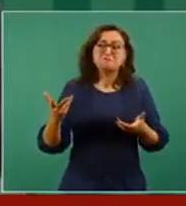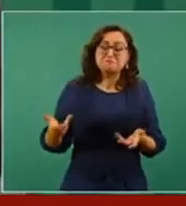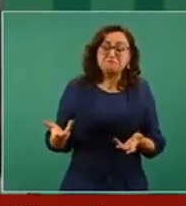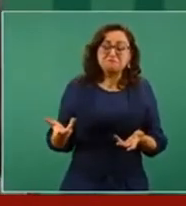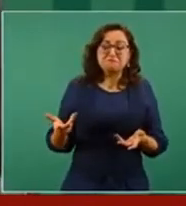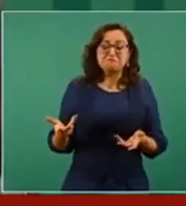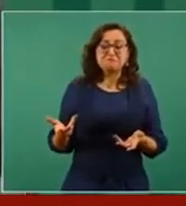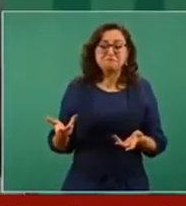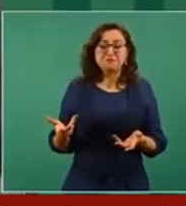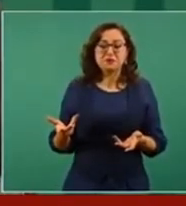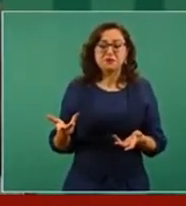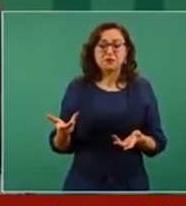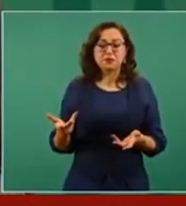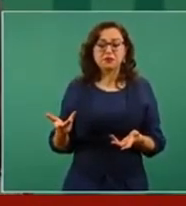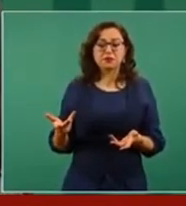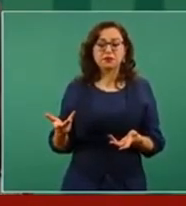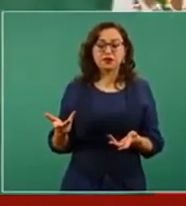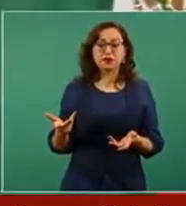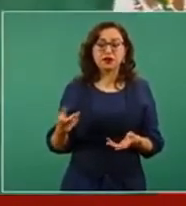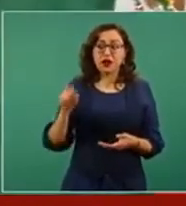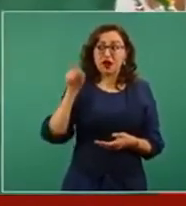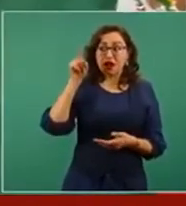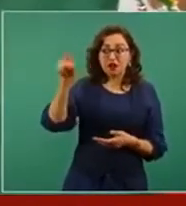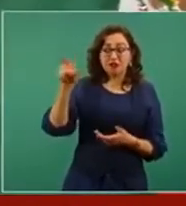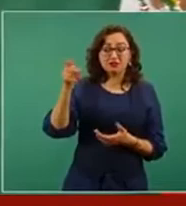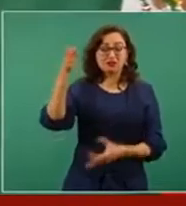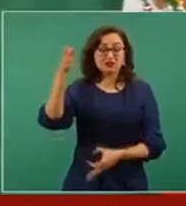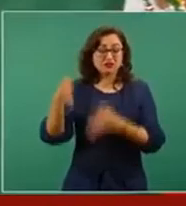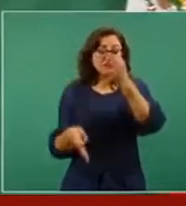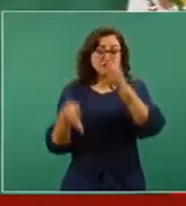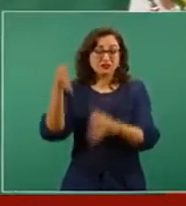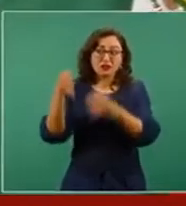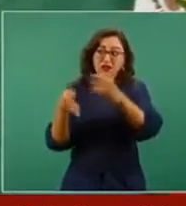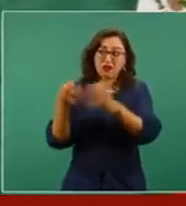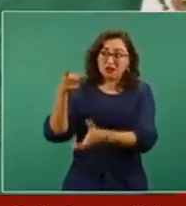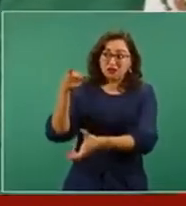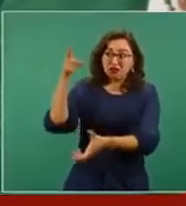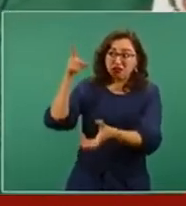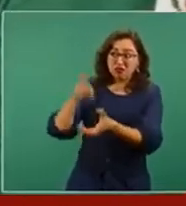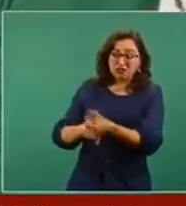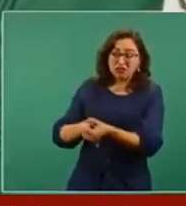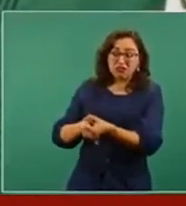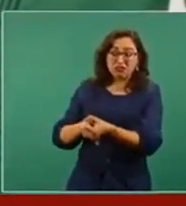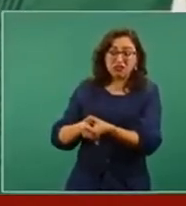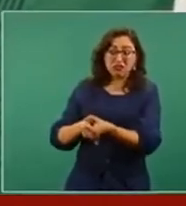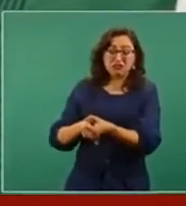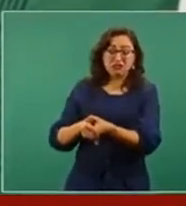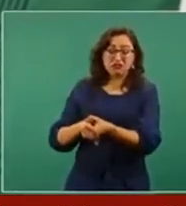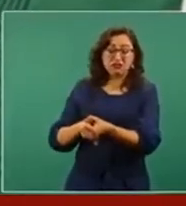si en esos tribunales internacionales